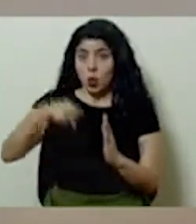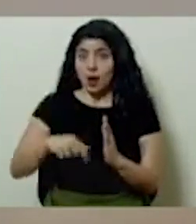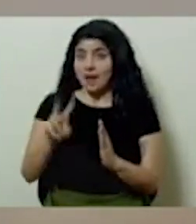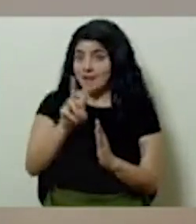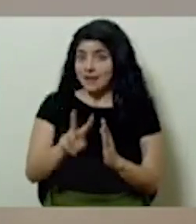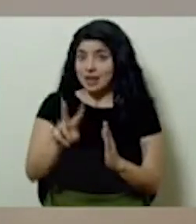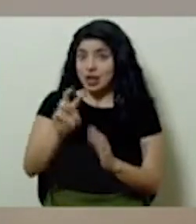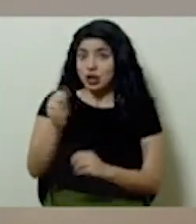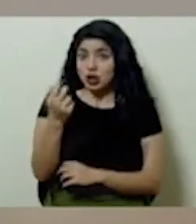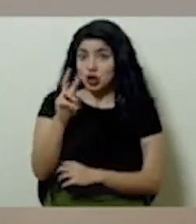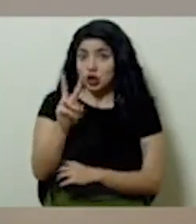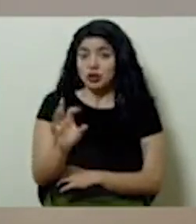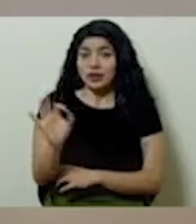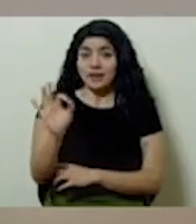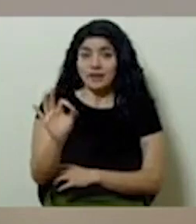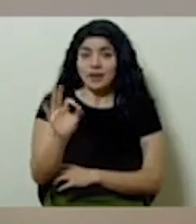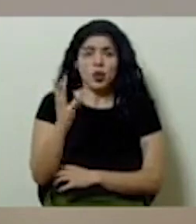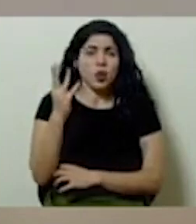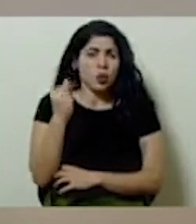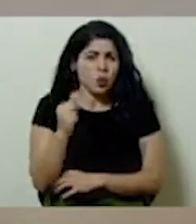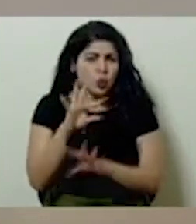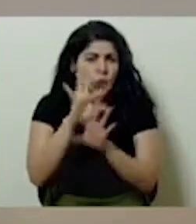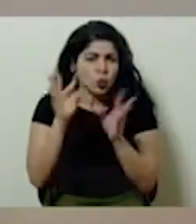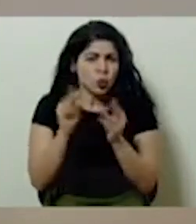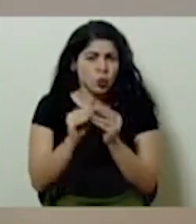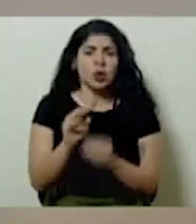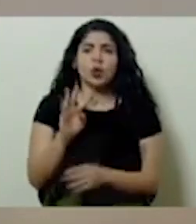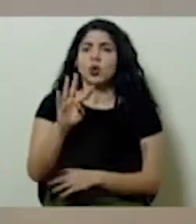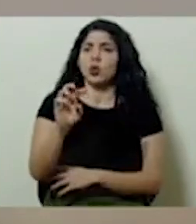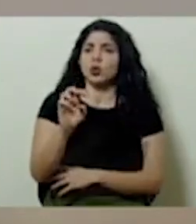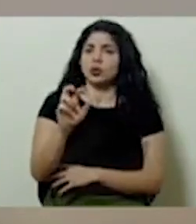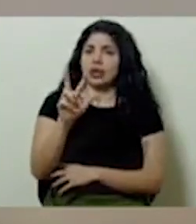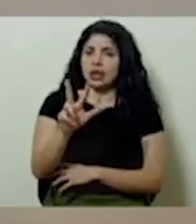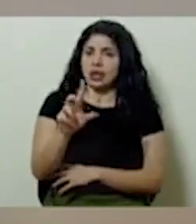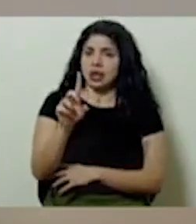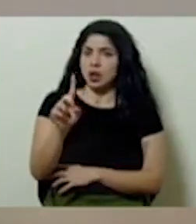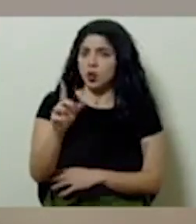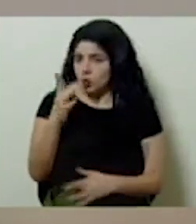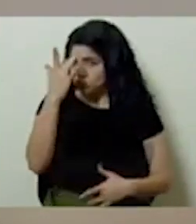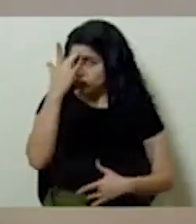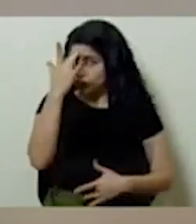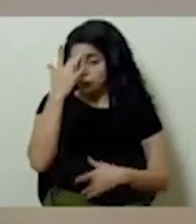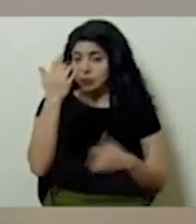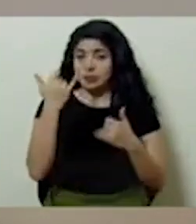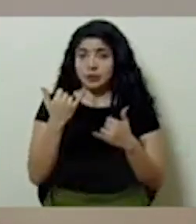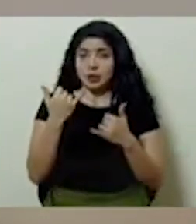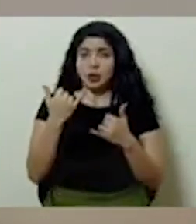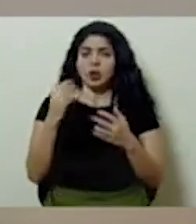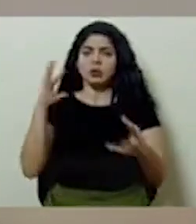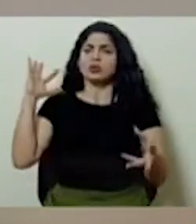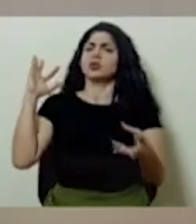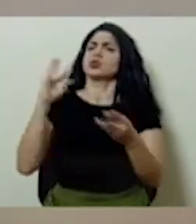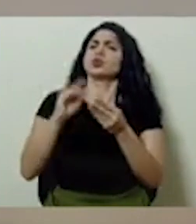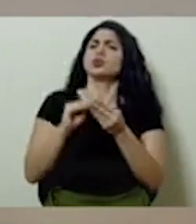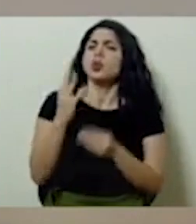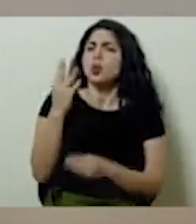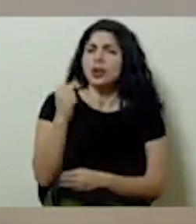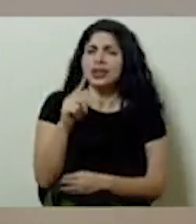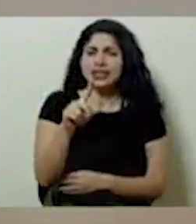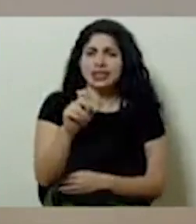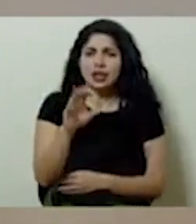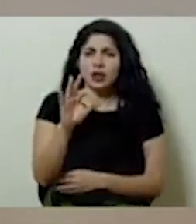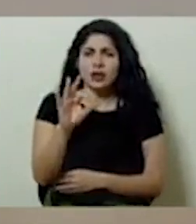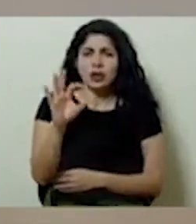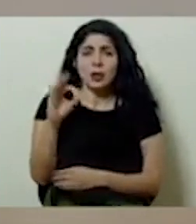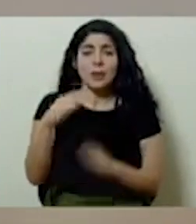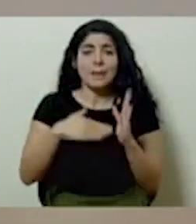viernes 12 de febrero, se registran un total de 431 casos. Llegando así a un total de 199